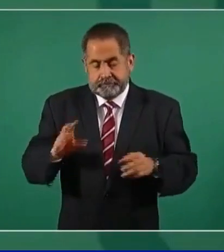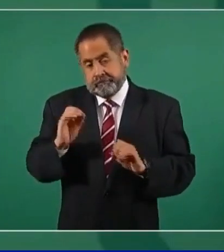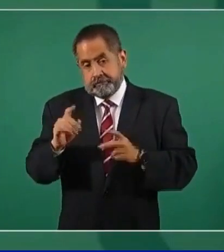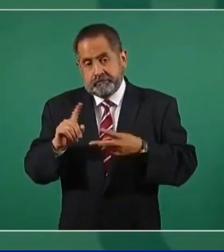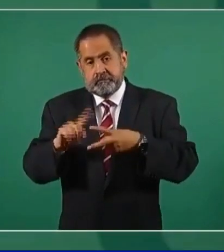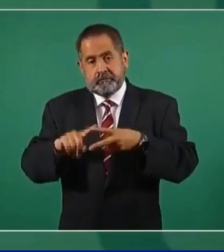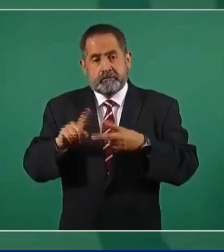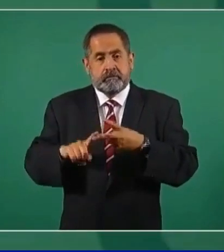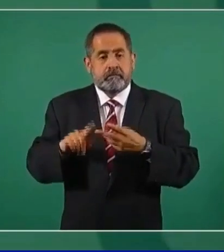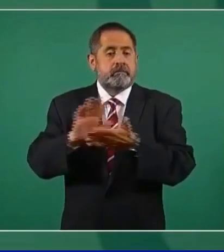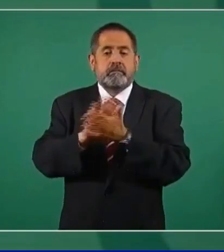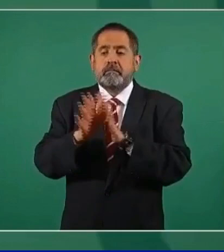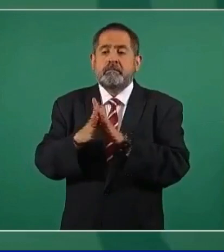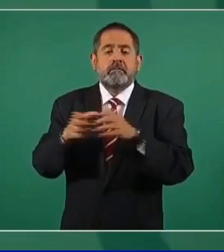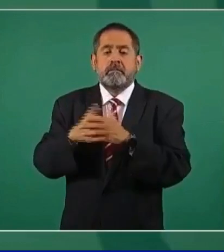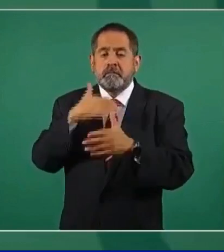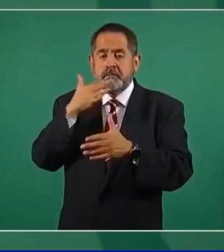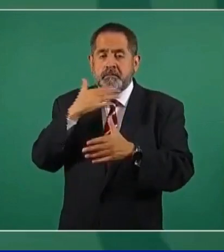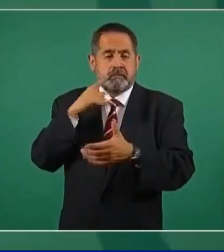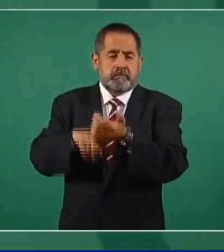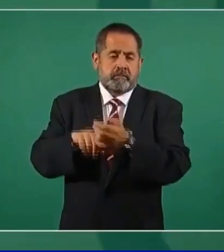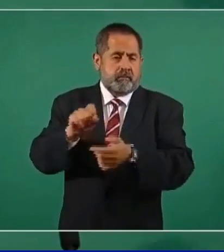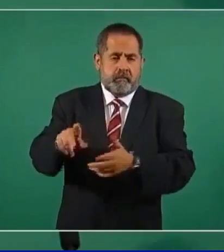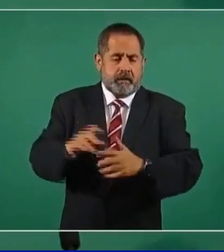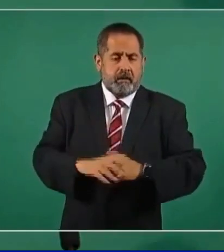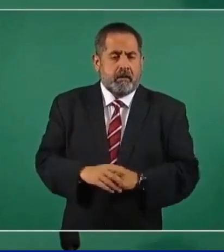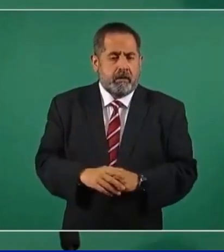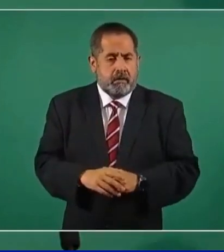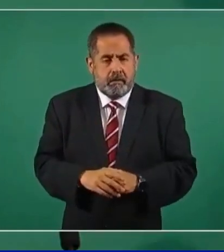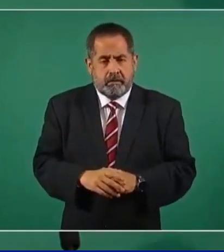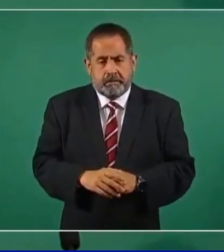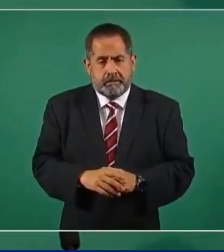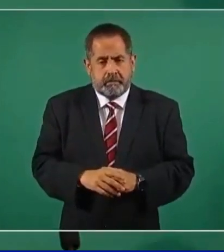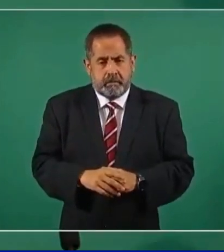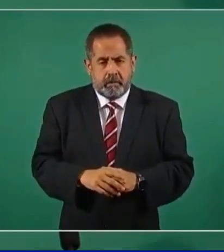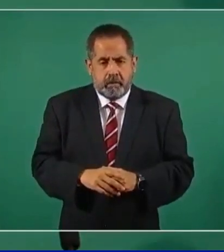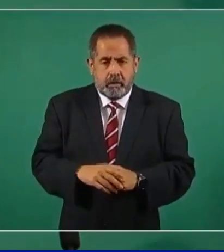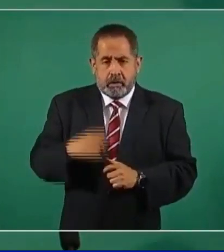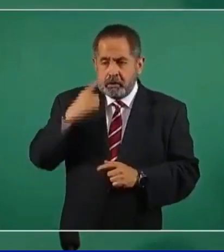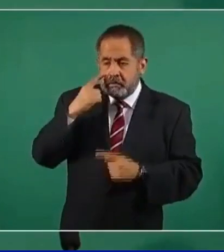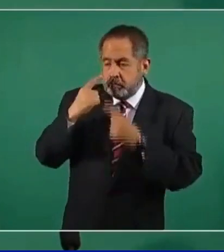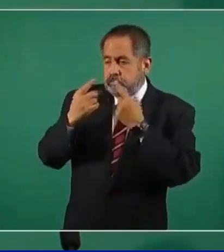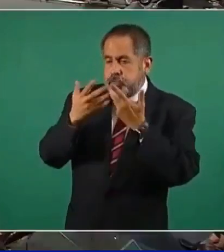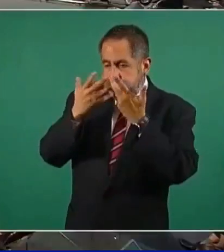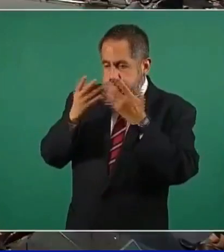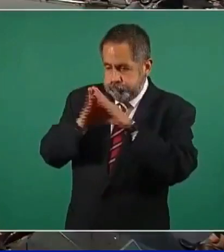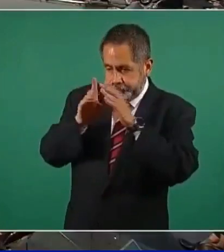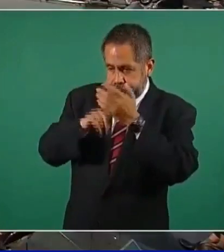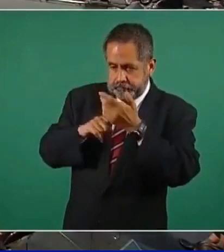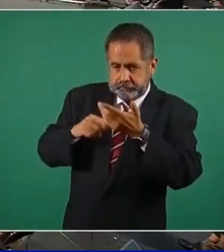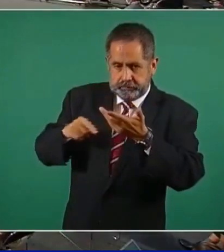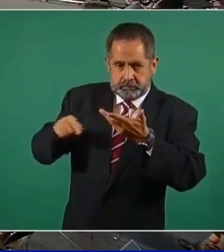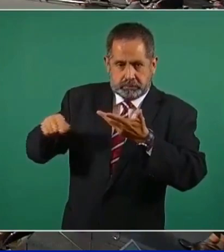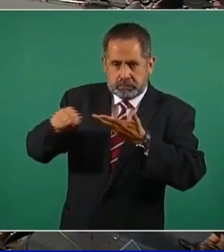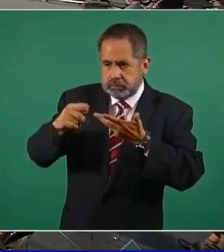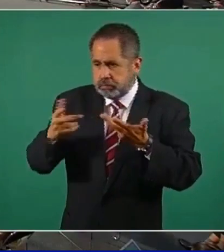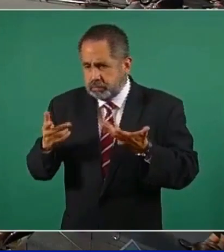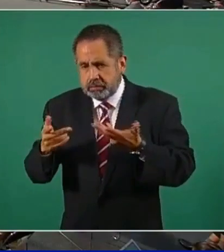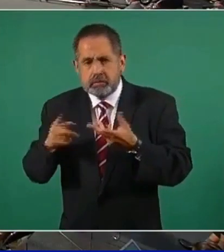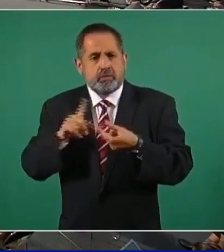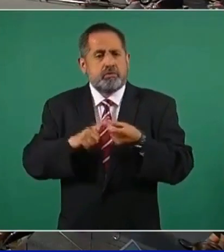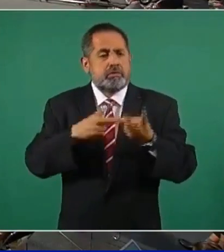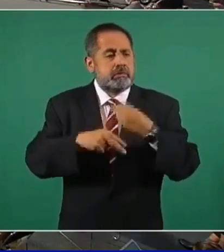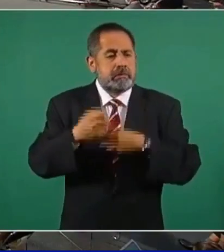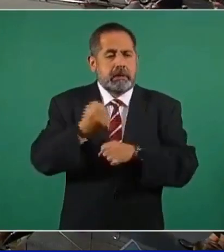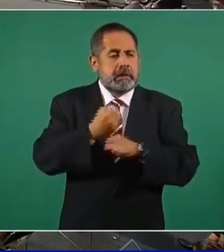O delincuencia, hay que ver de dónde obtienen las